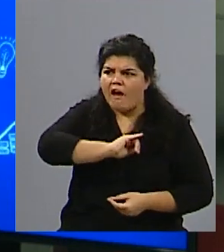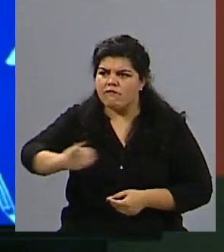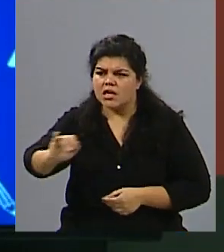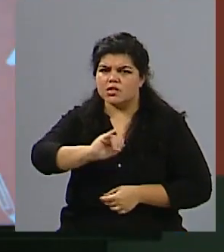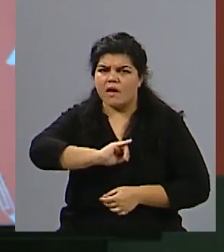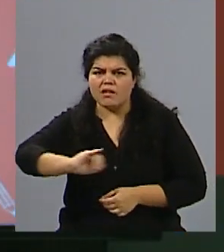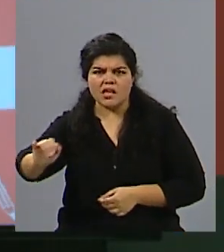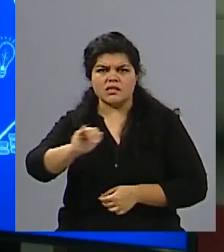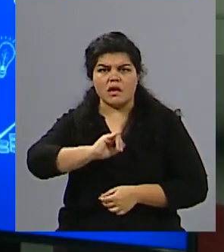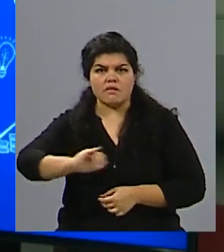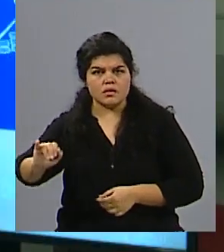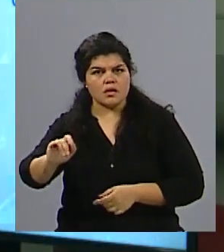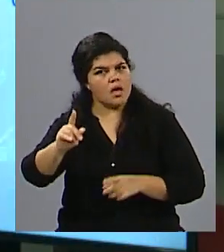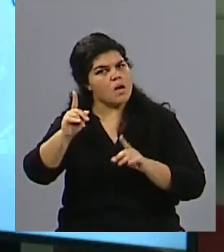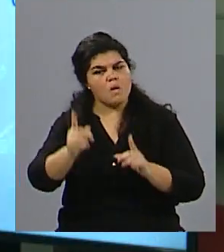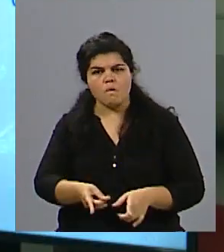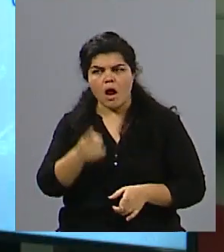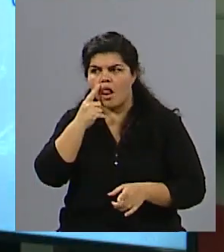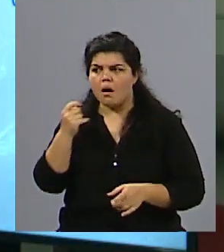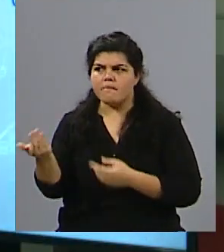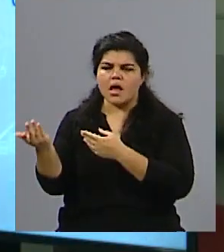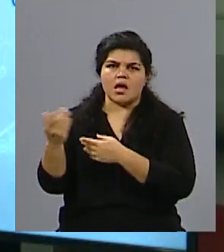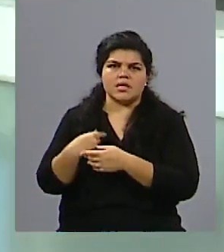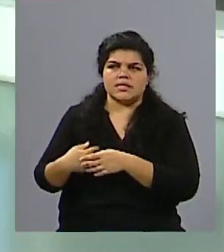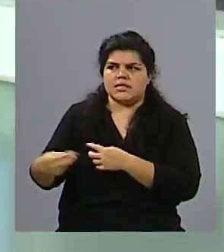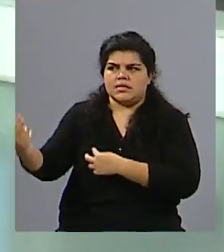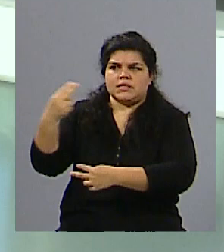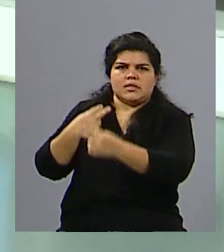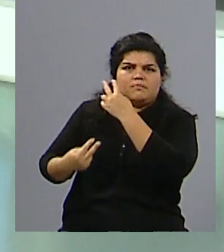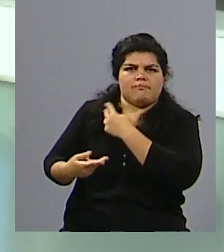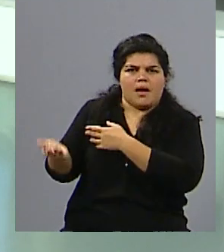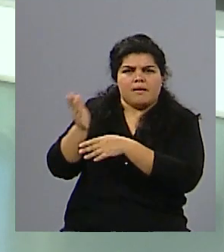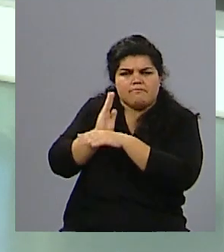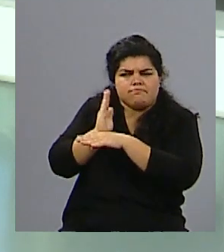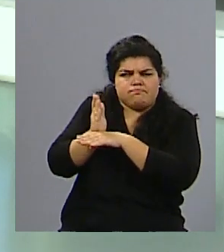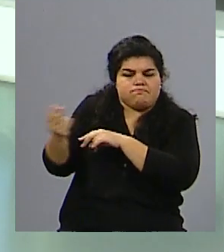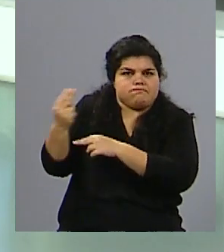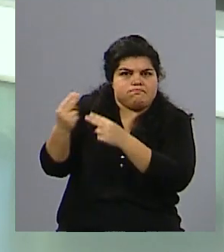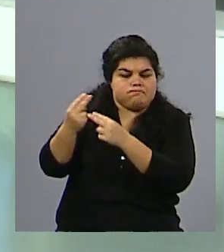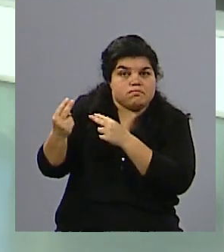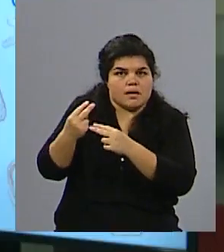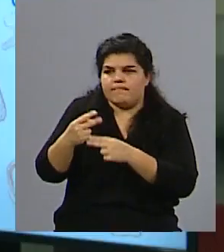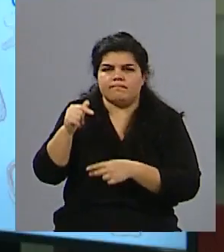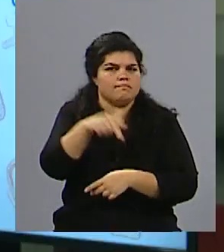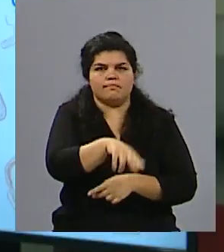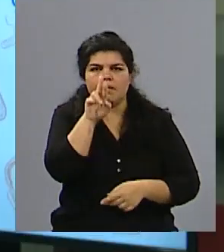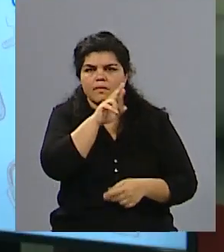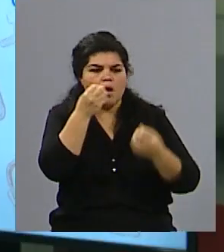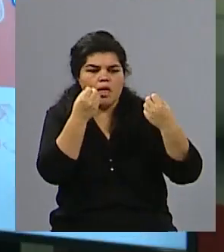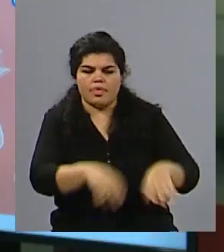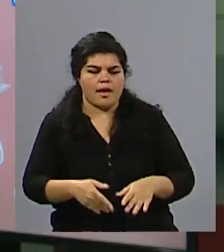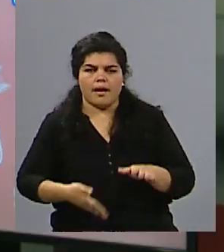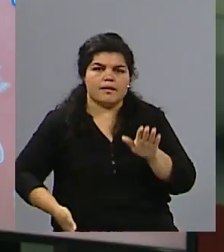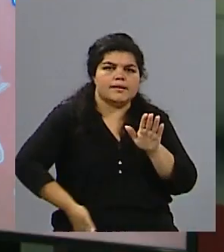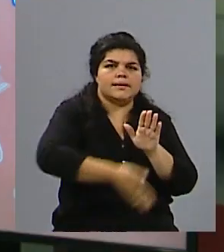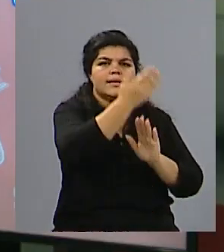mismo la persona, este hombre la seguía acosando. Decisión, se fue a vivir a España. Y en España, un día sale a la